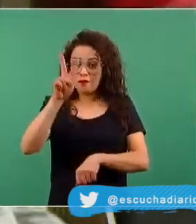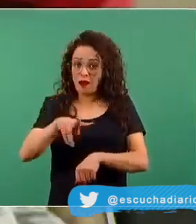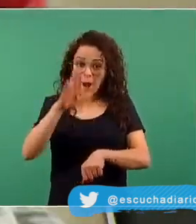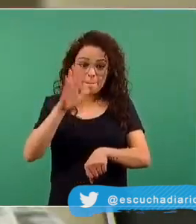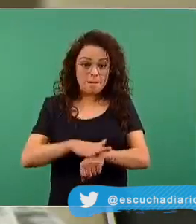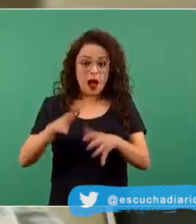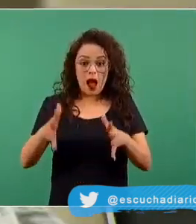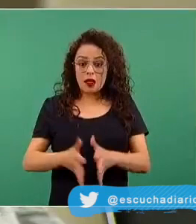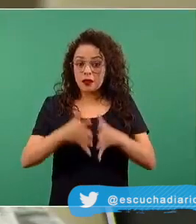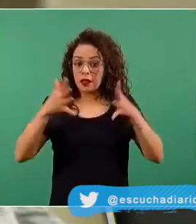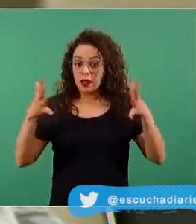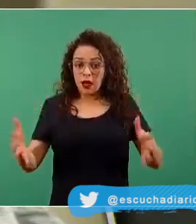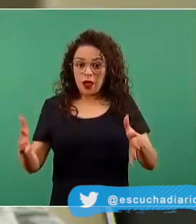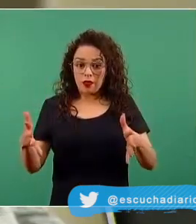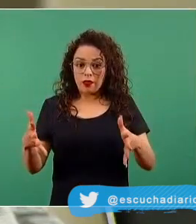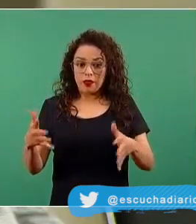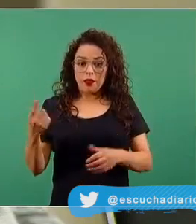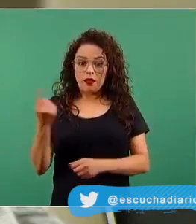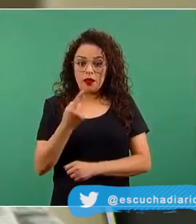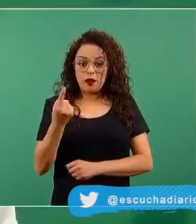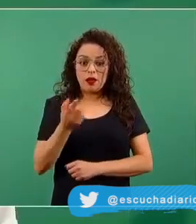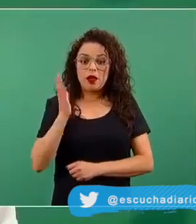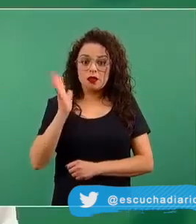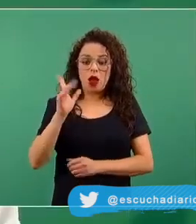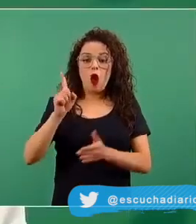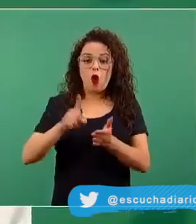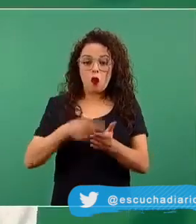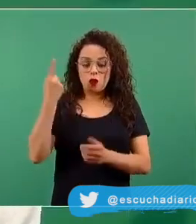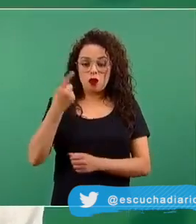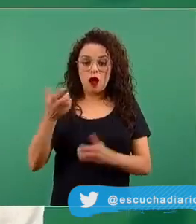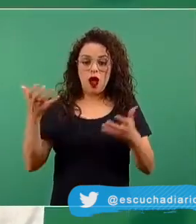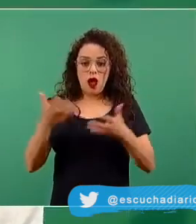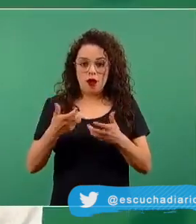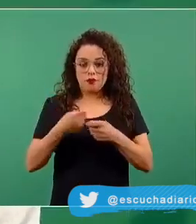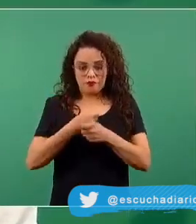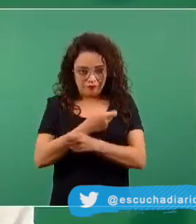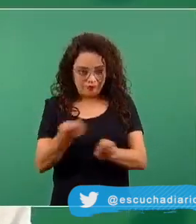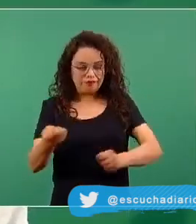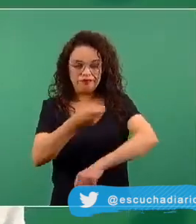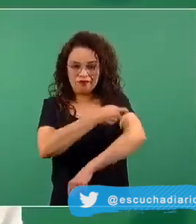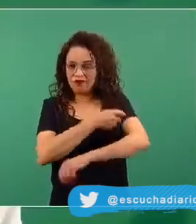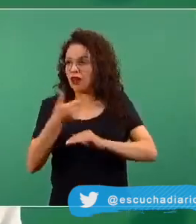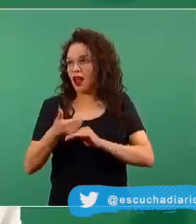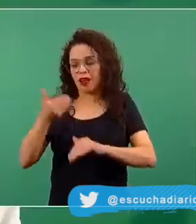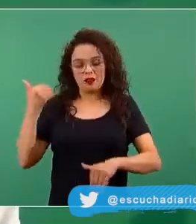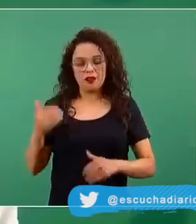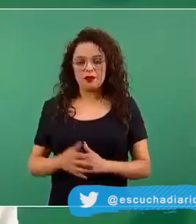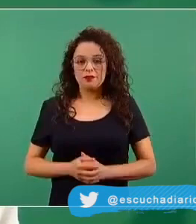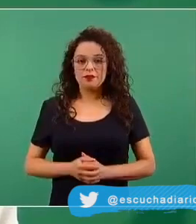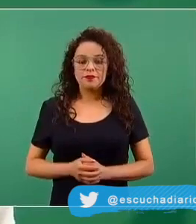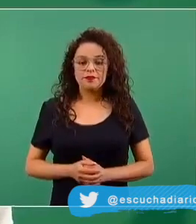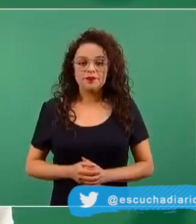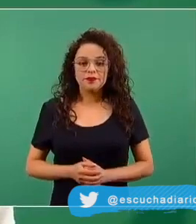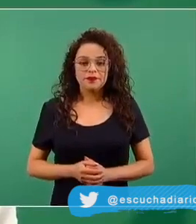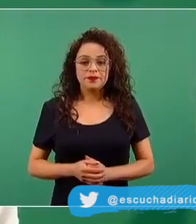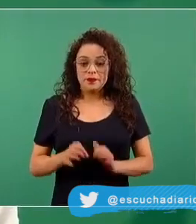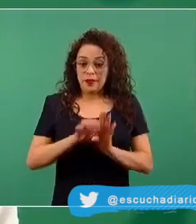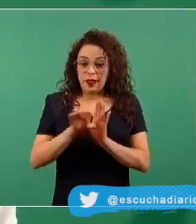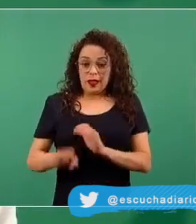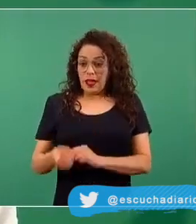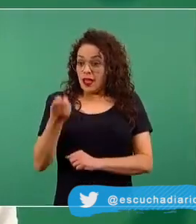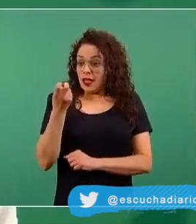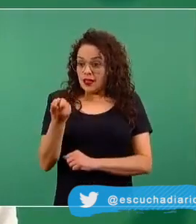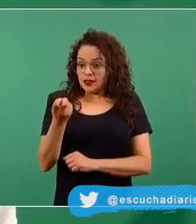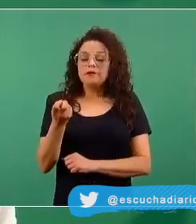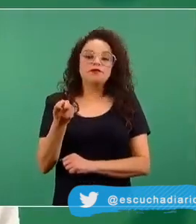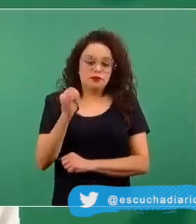y el más complicado que alguna vez se haya emprendido. Entonces, eventos como este, desde